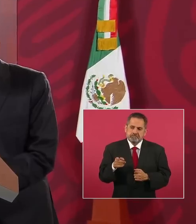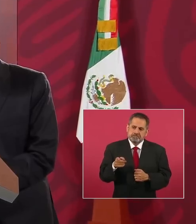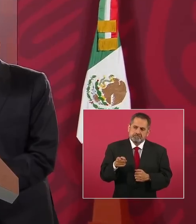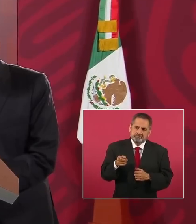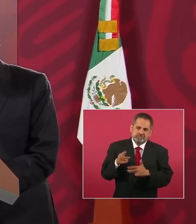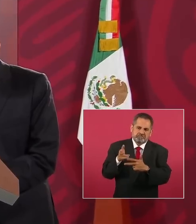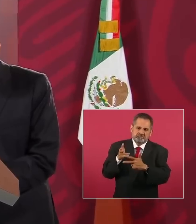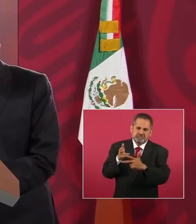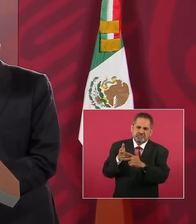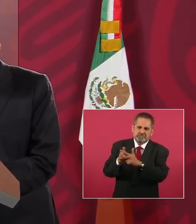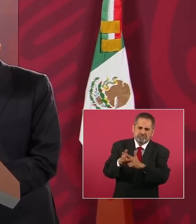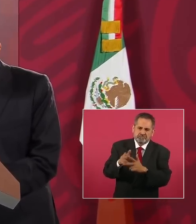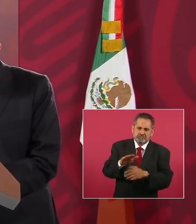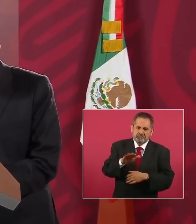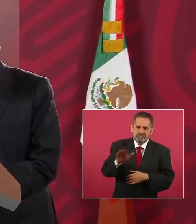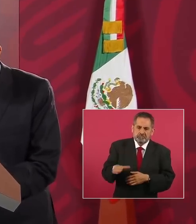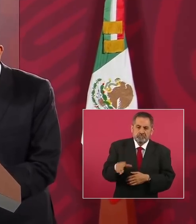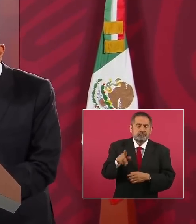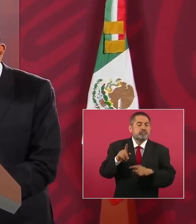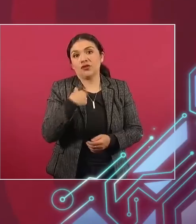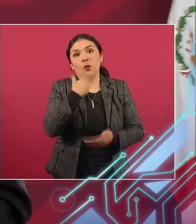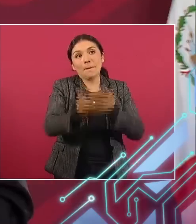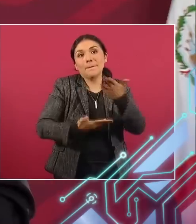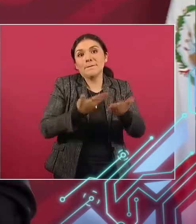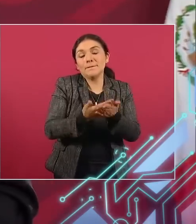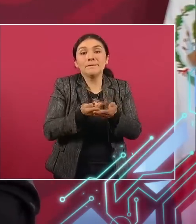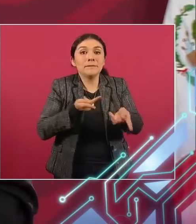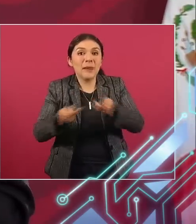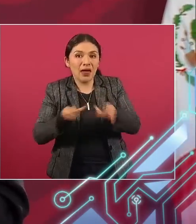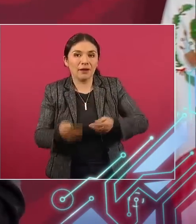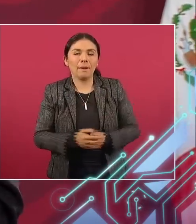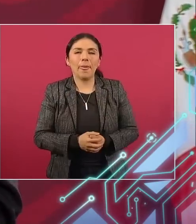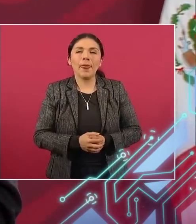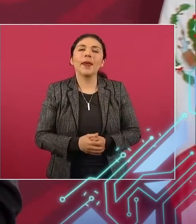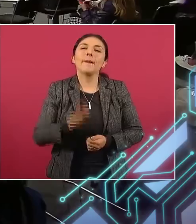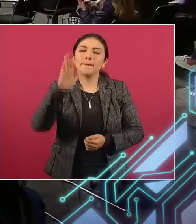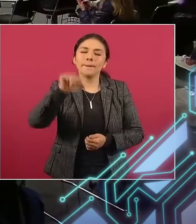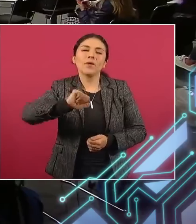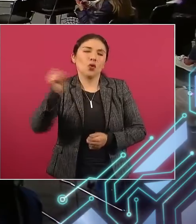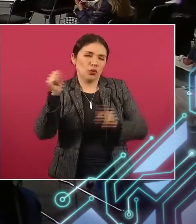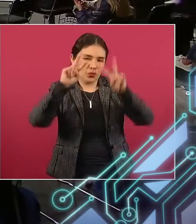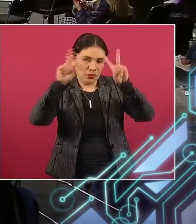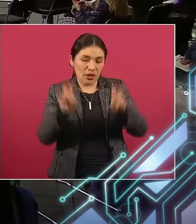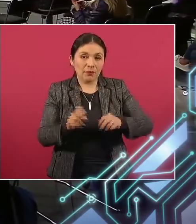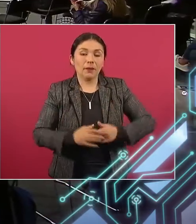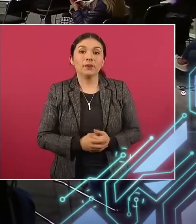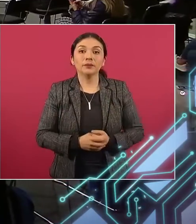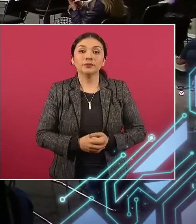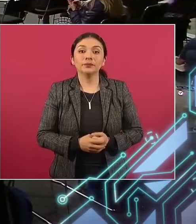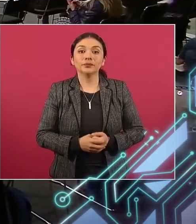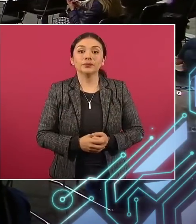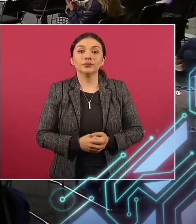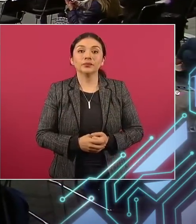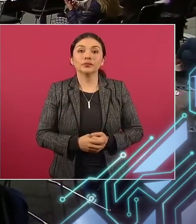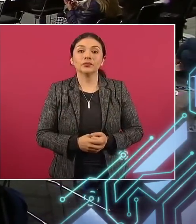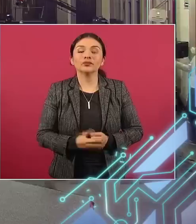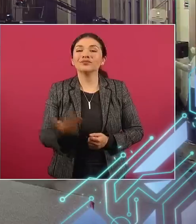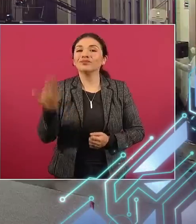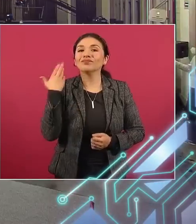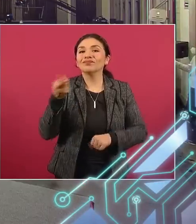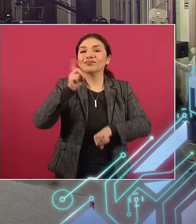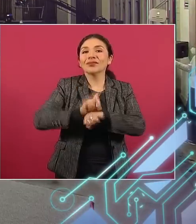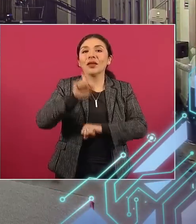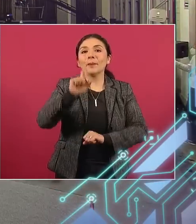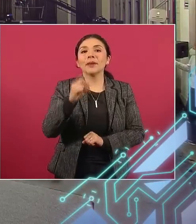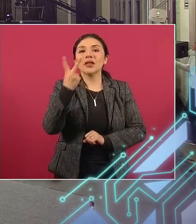Escúchenlo primero y ahorita comentamos. Presidente, y si me permiten otro tema, en el acto del campo militar el 22 de